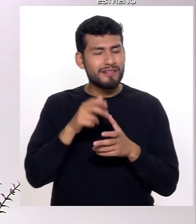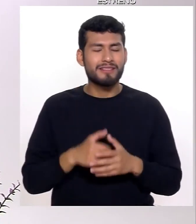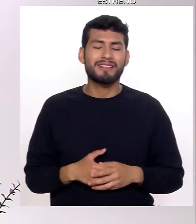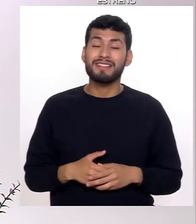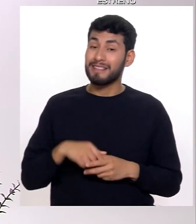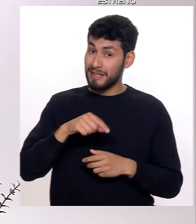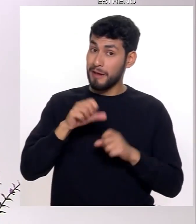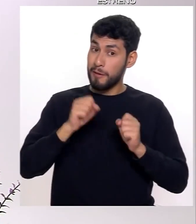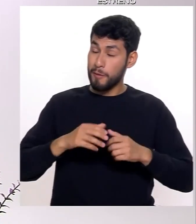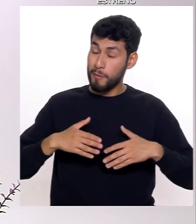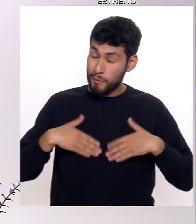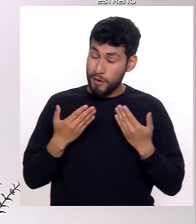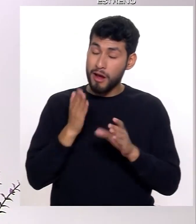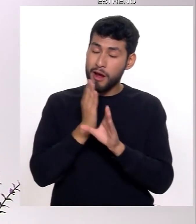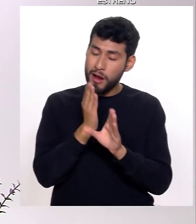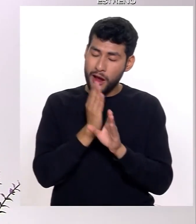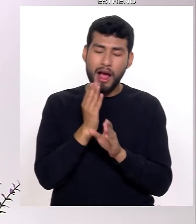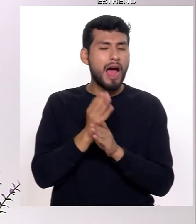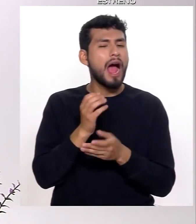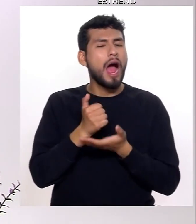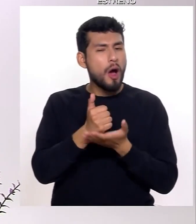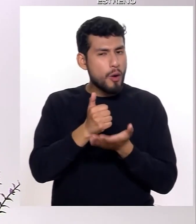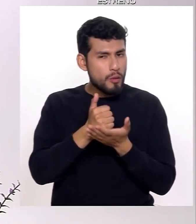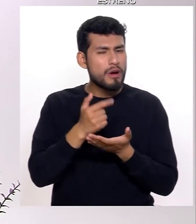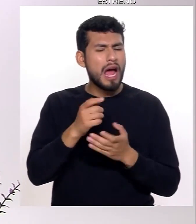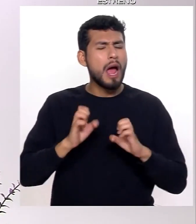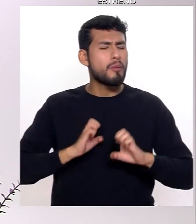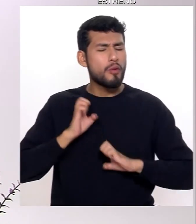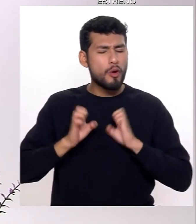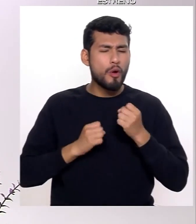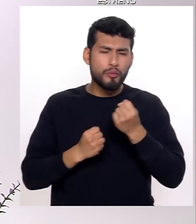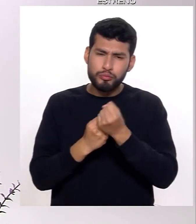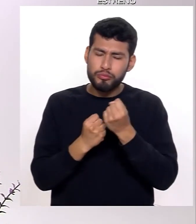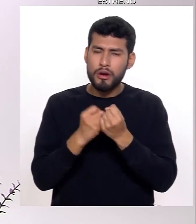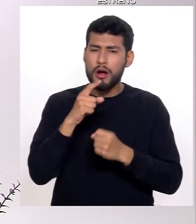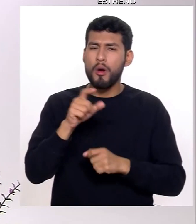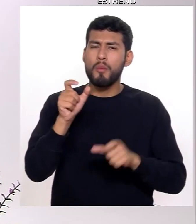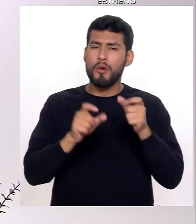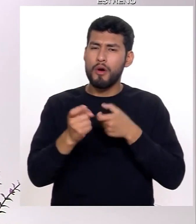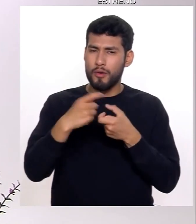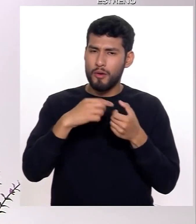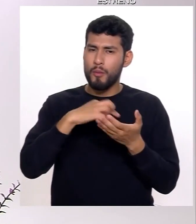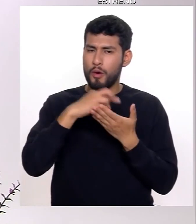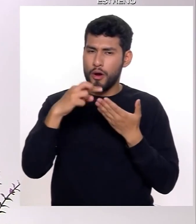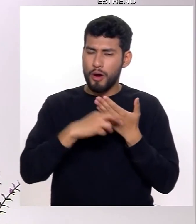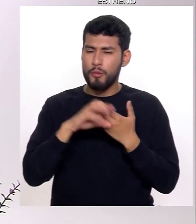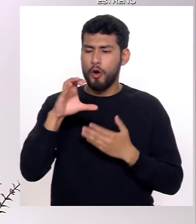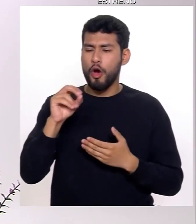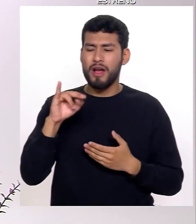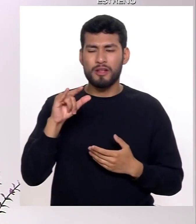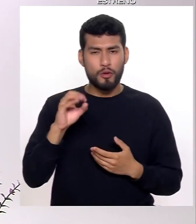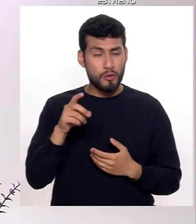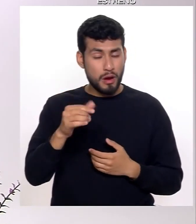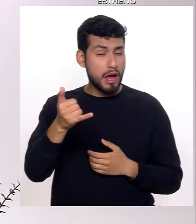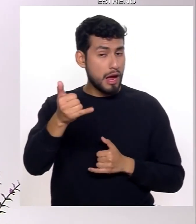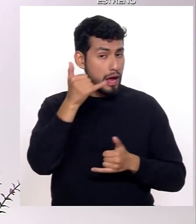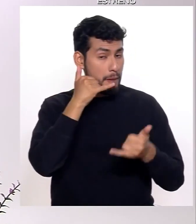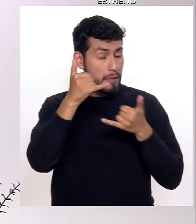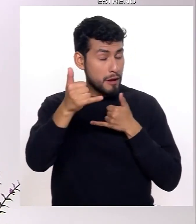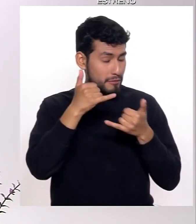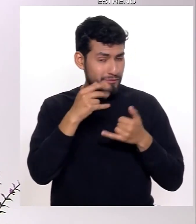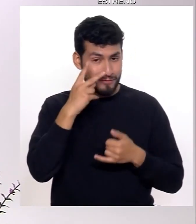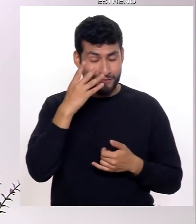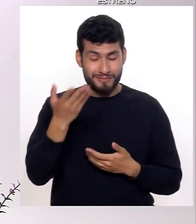brinda consejería psicológica y también soporte emocional a los usuarios del programa Contigo a través de llamadas